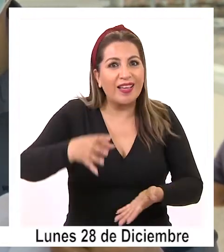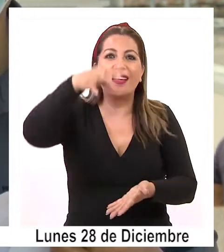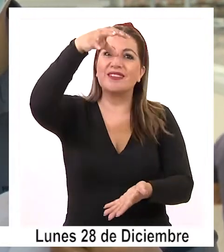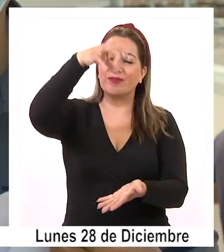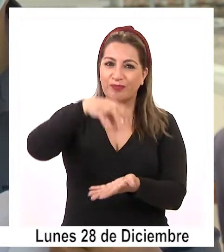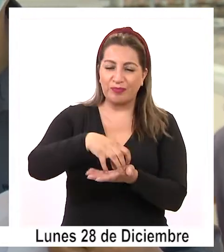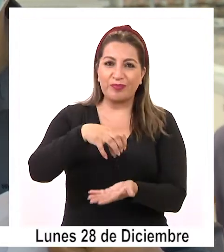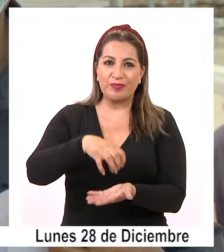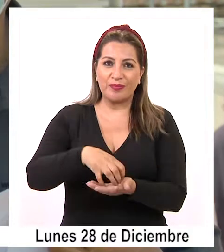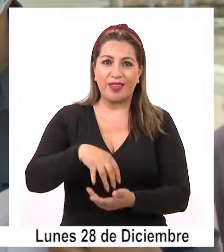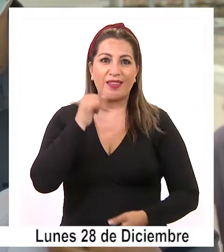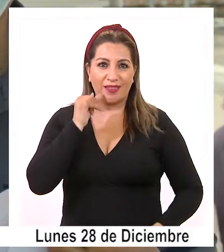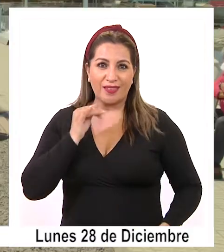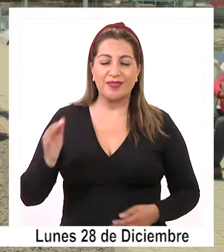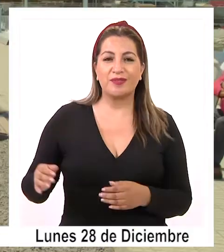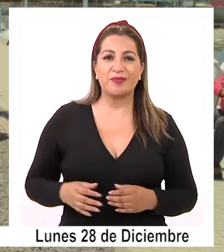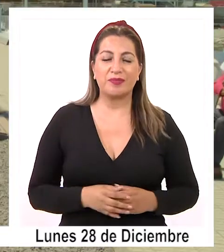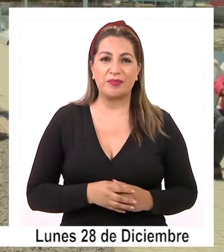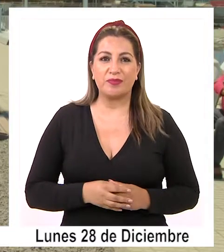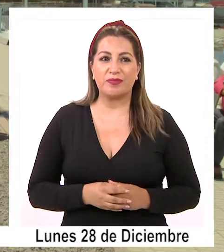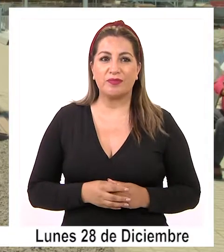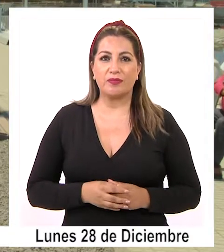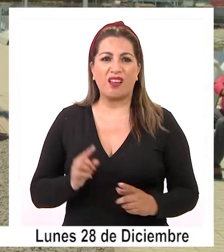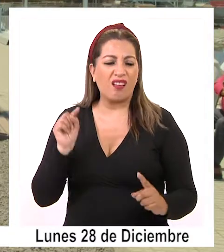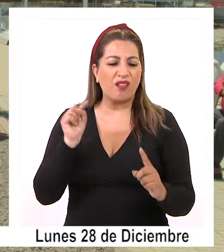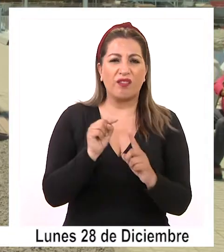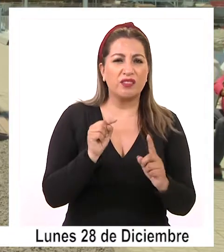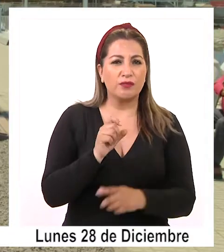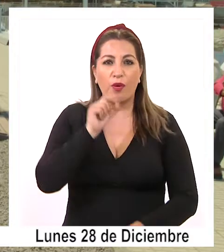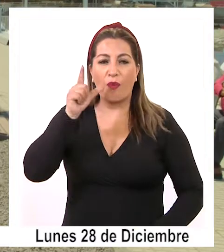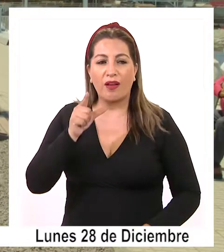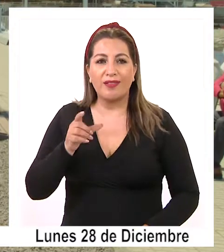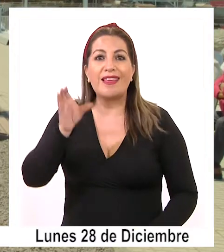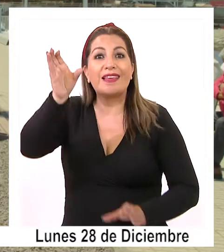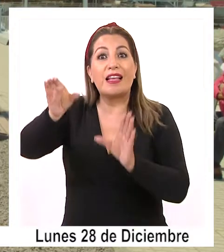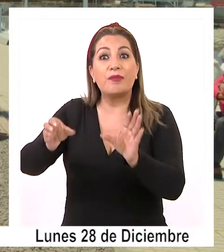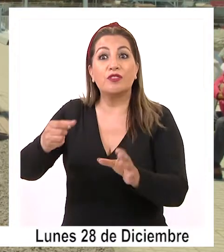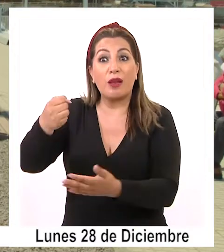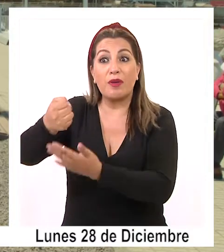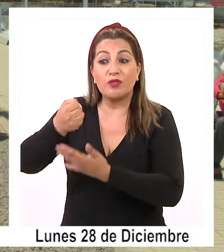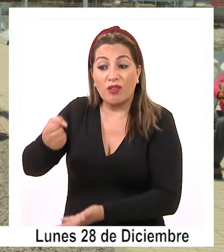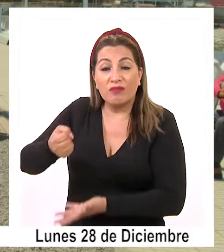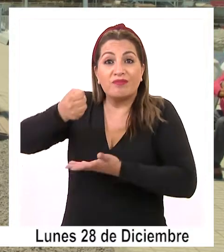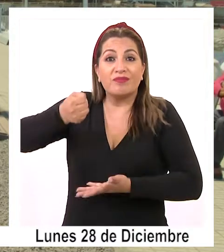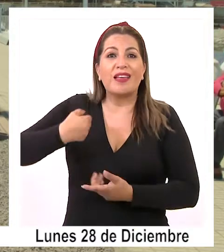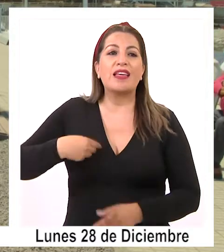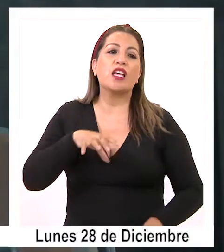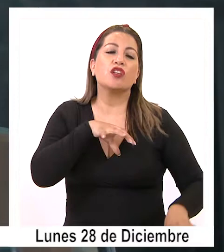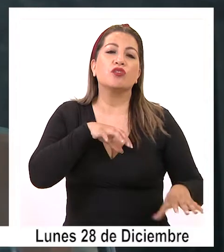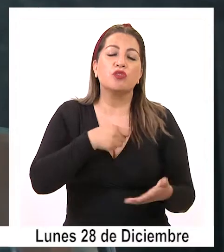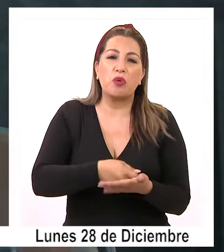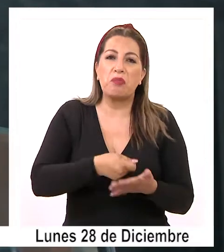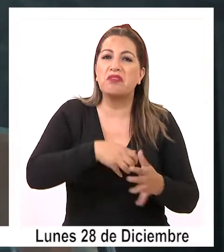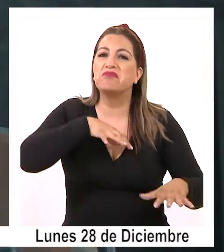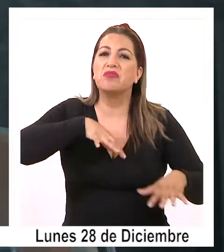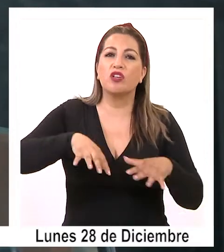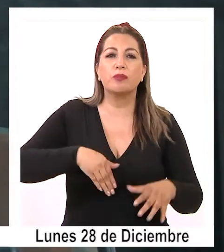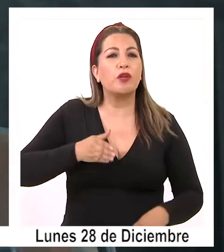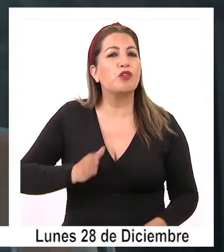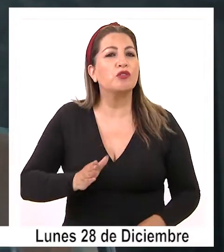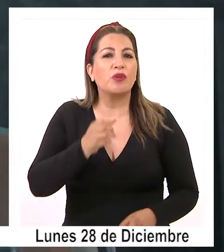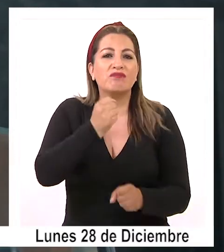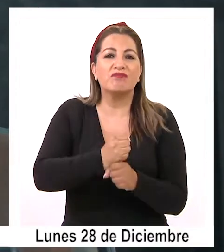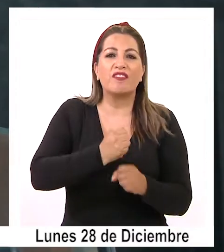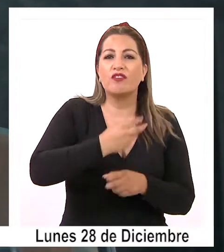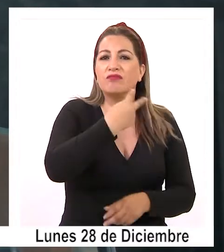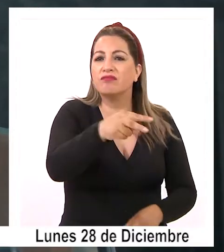nuestra región. El objetivo es que los beneficiados puedan adquirir insumos para dar continuidad a